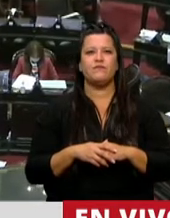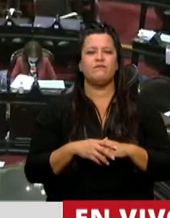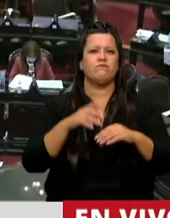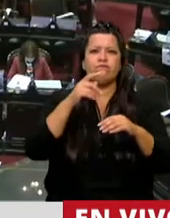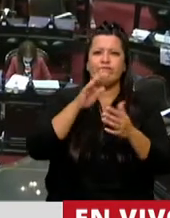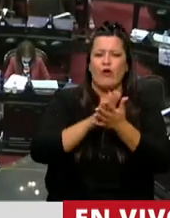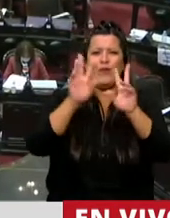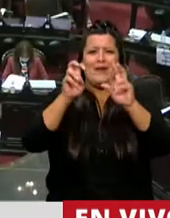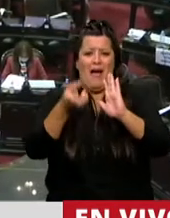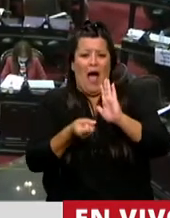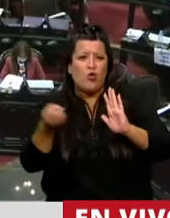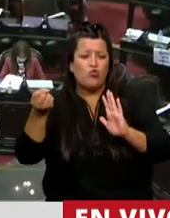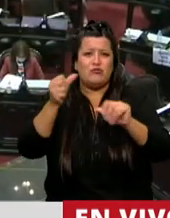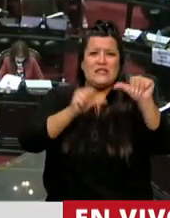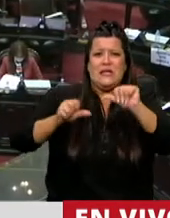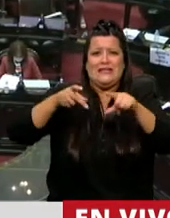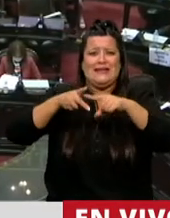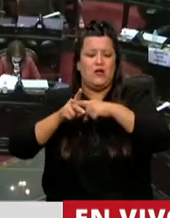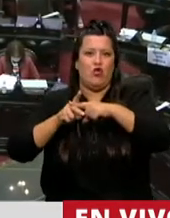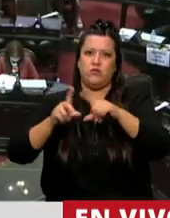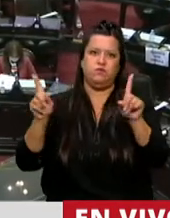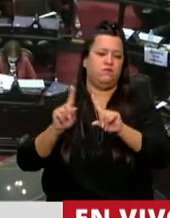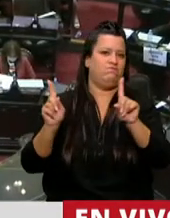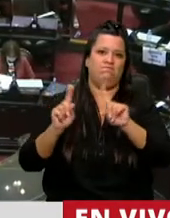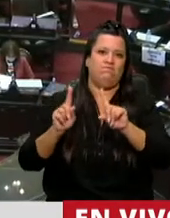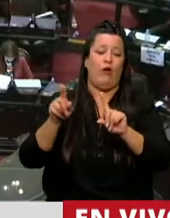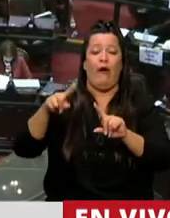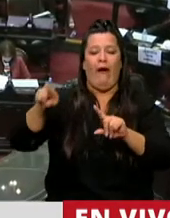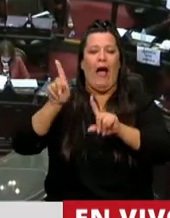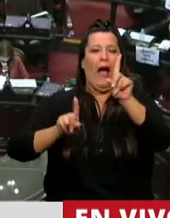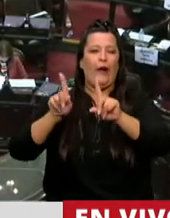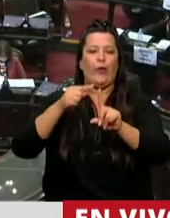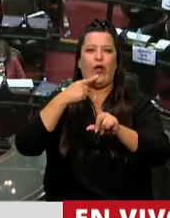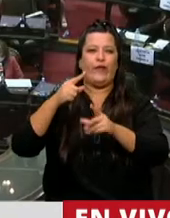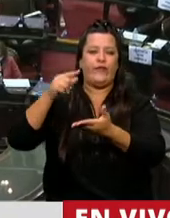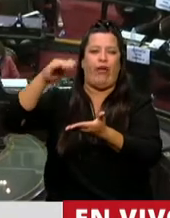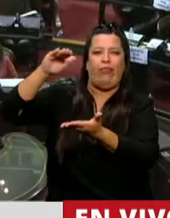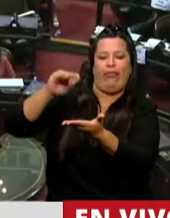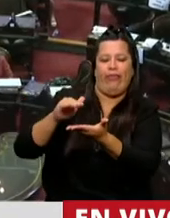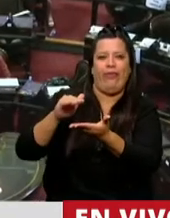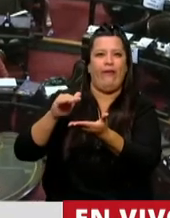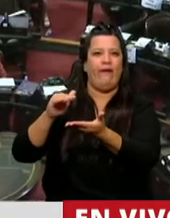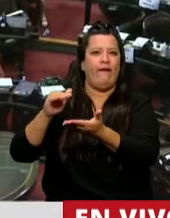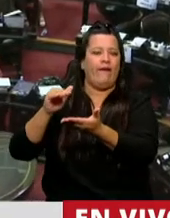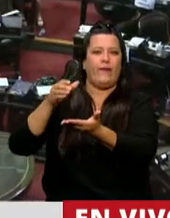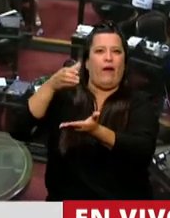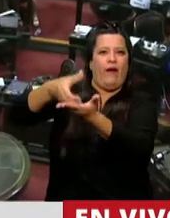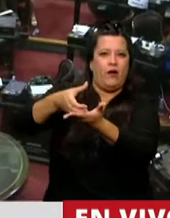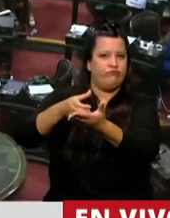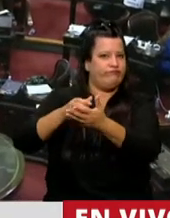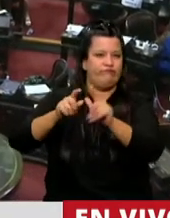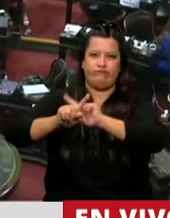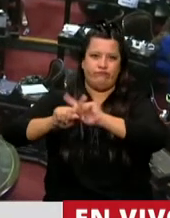materia de ciencia y tecnología de aquellos que pretenden lograr la reducción del déficit fiscal mediante la